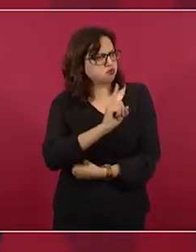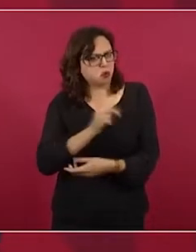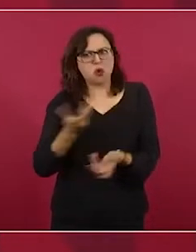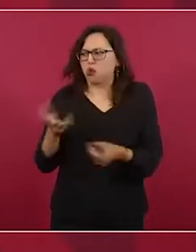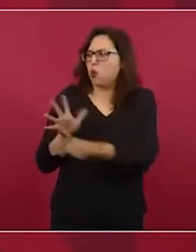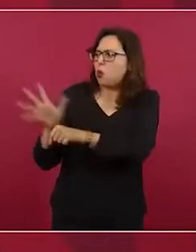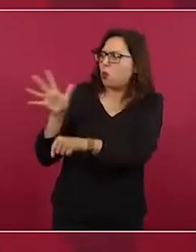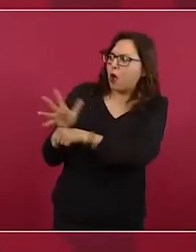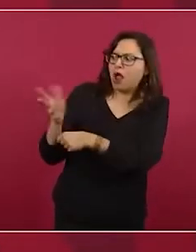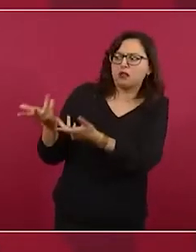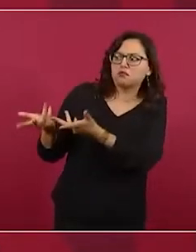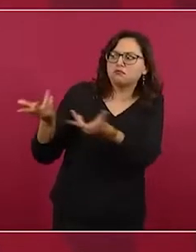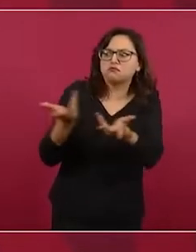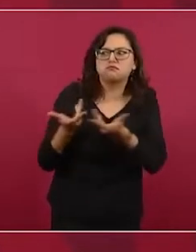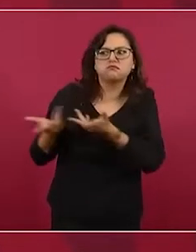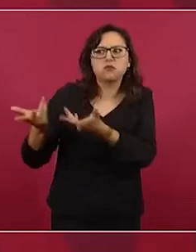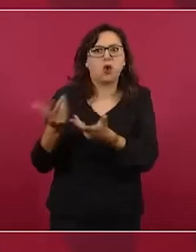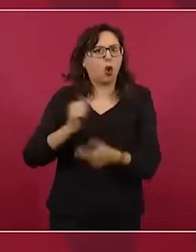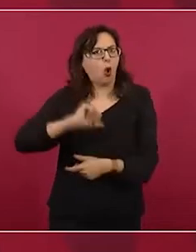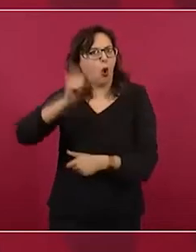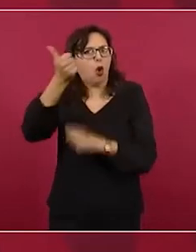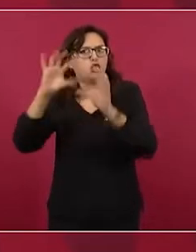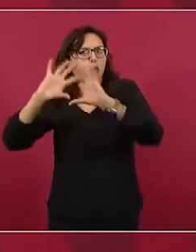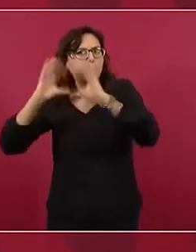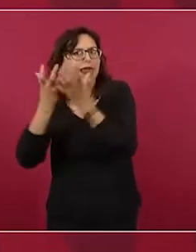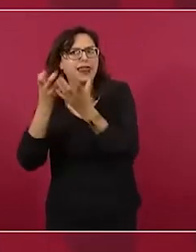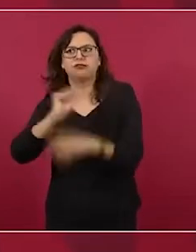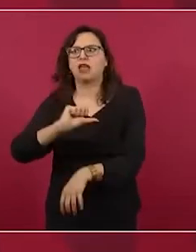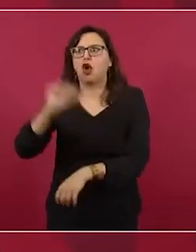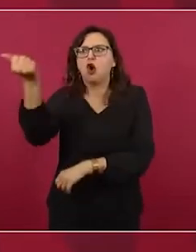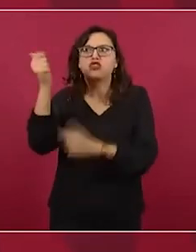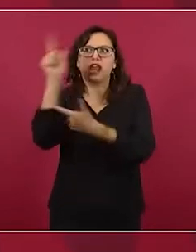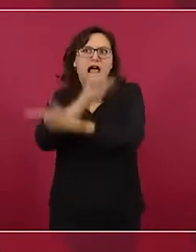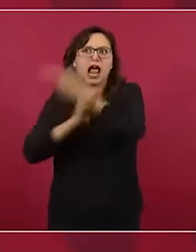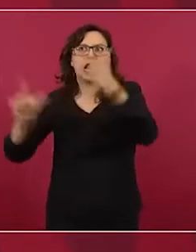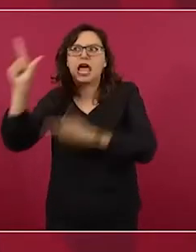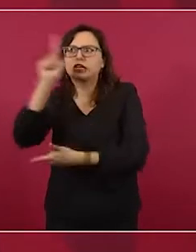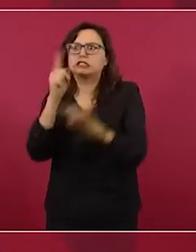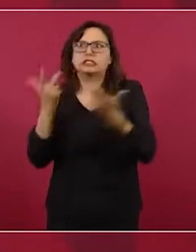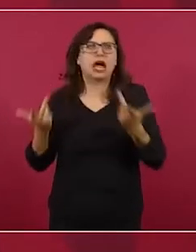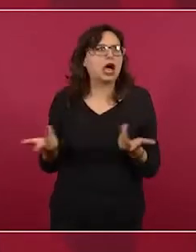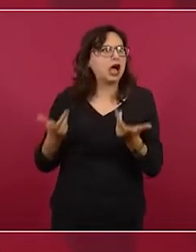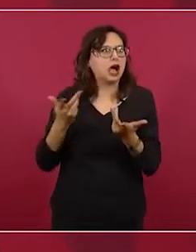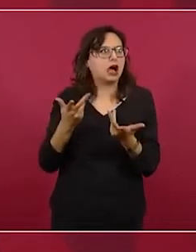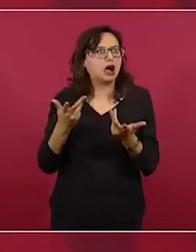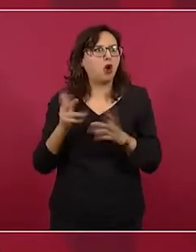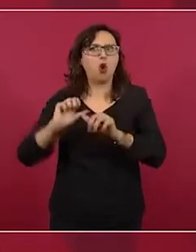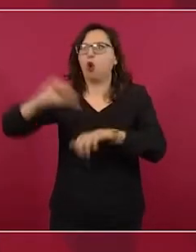qué galaxia, de qué satélite? Sí.